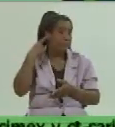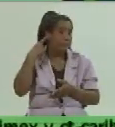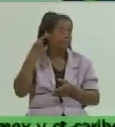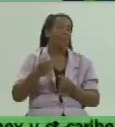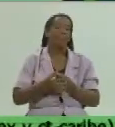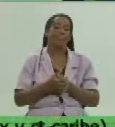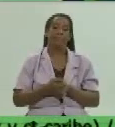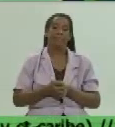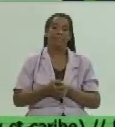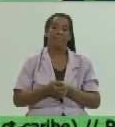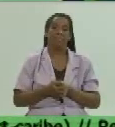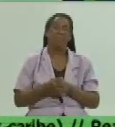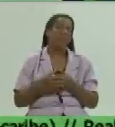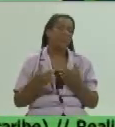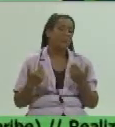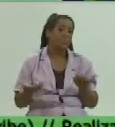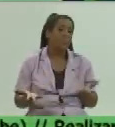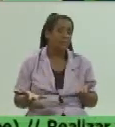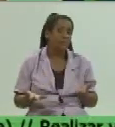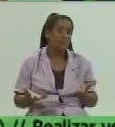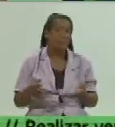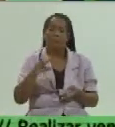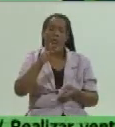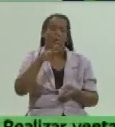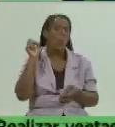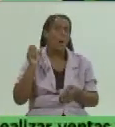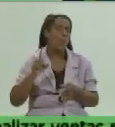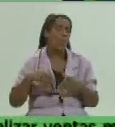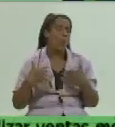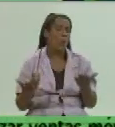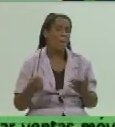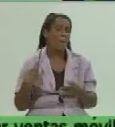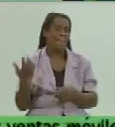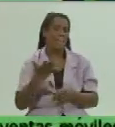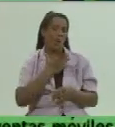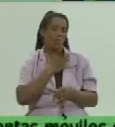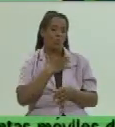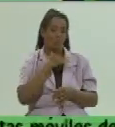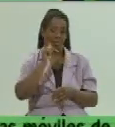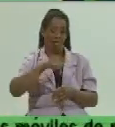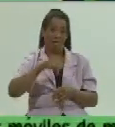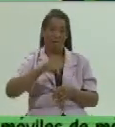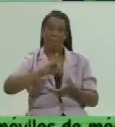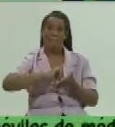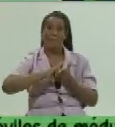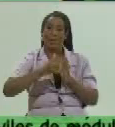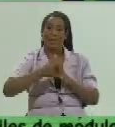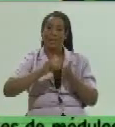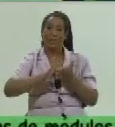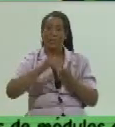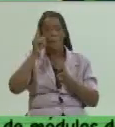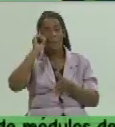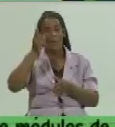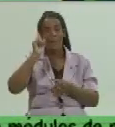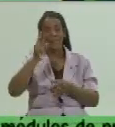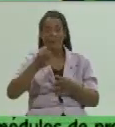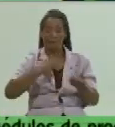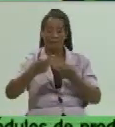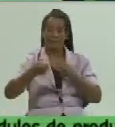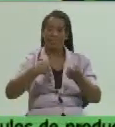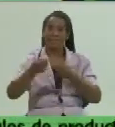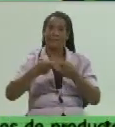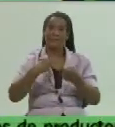es lo relacionado a que es lo novedoso para nosotros que tiene que tiene esta política de comercialización